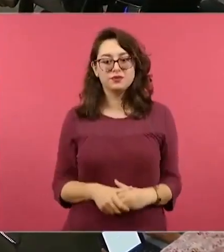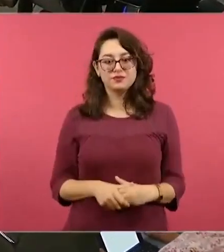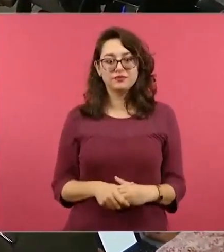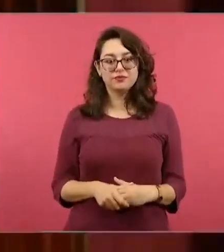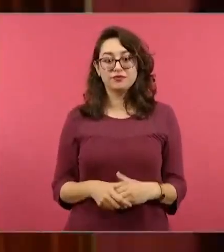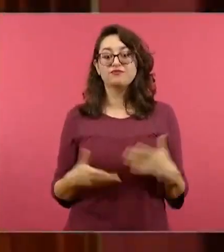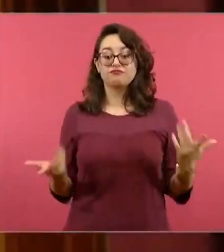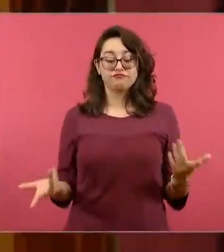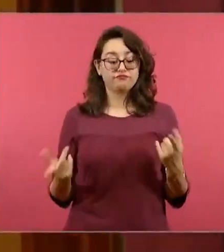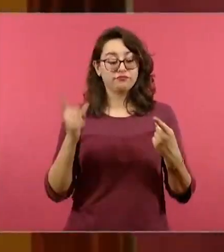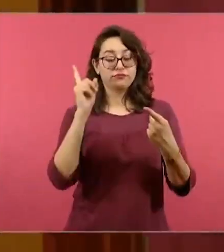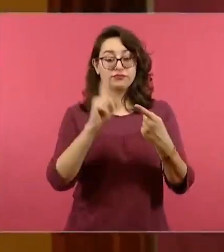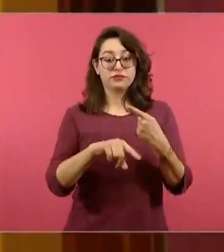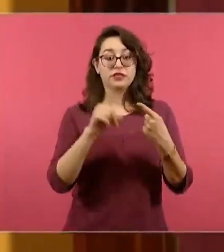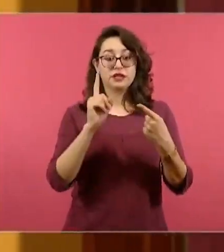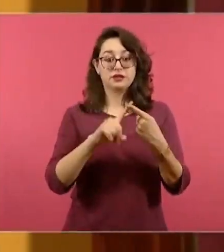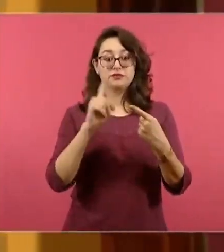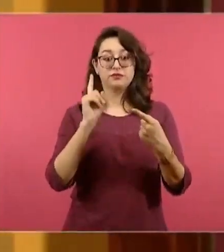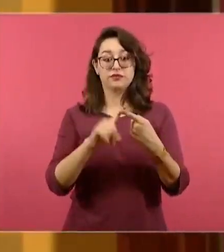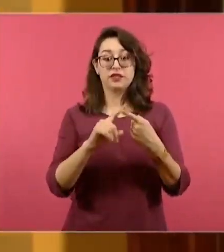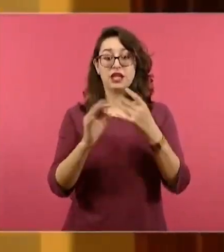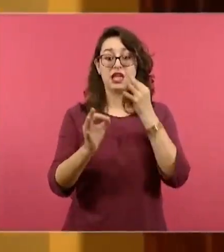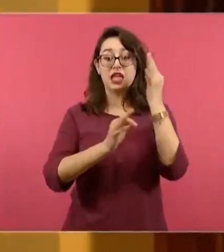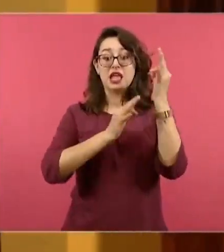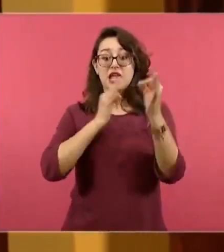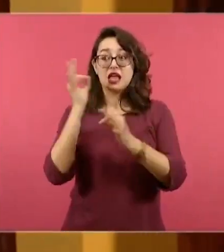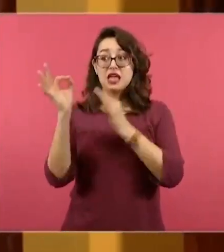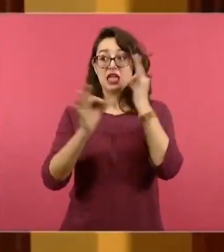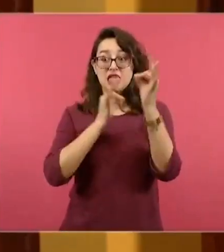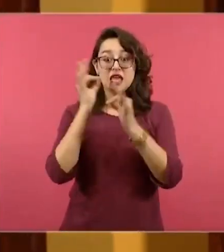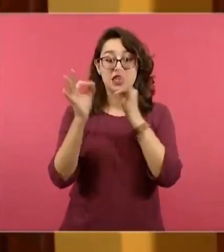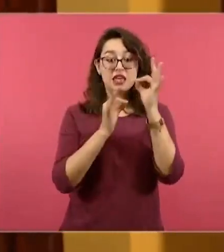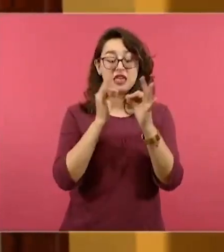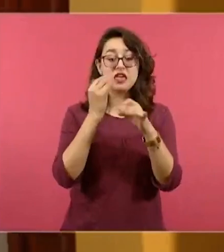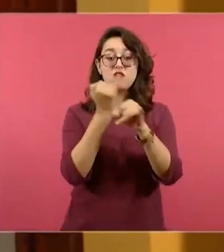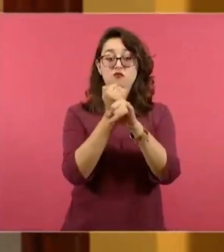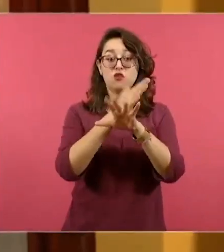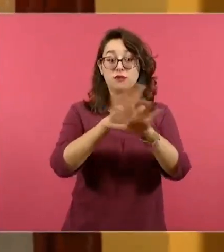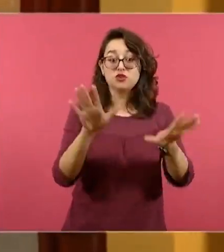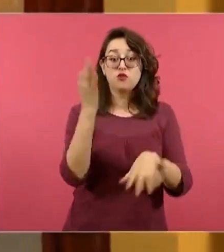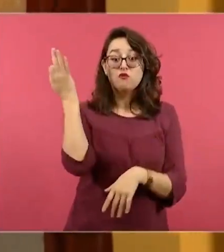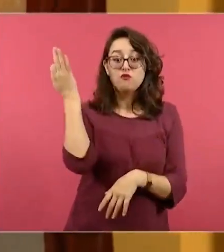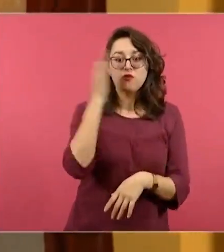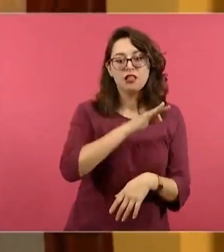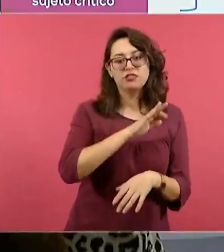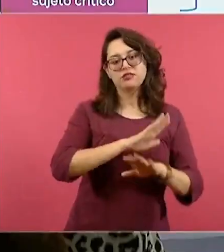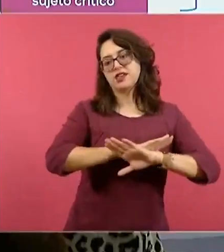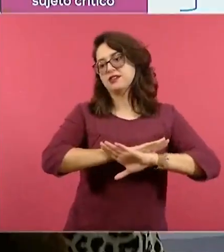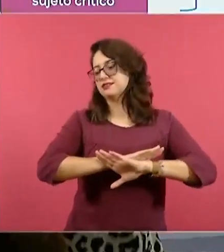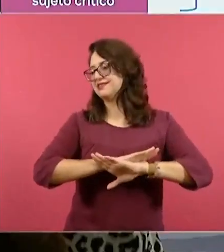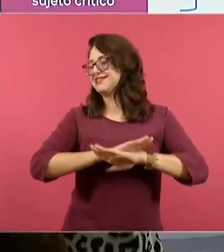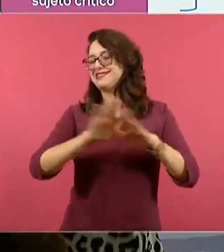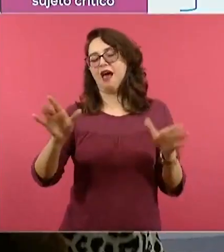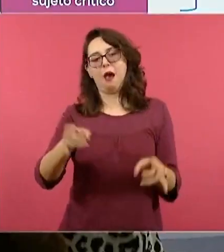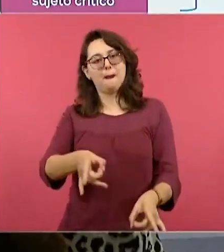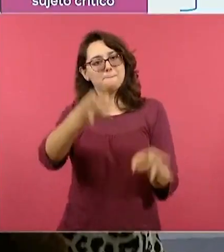infodemia y la infoxicación. Todos estamos ya interconectados.